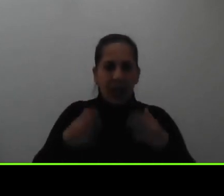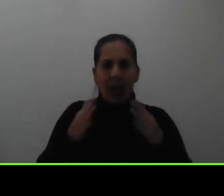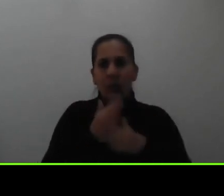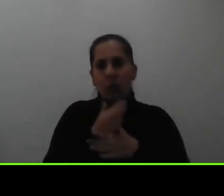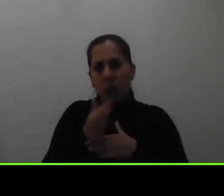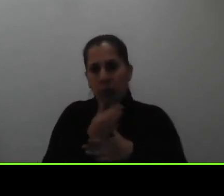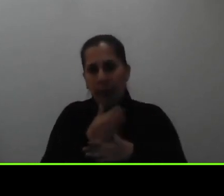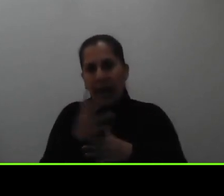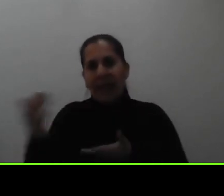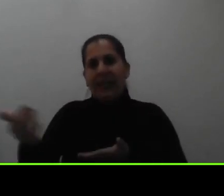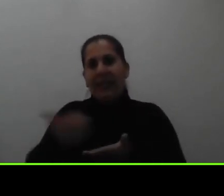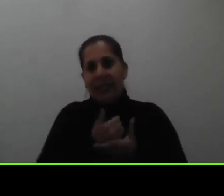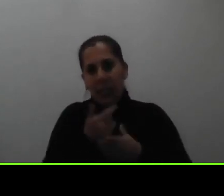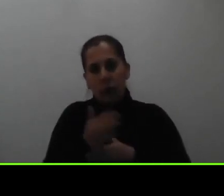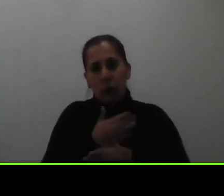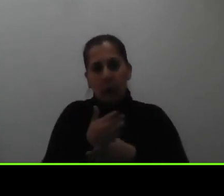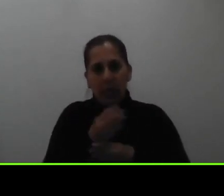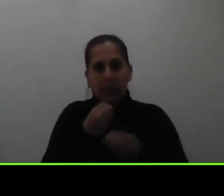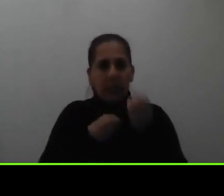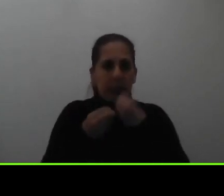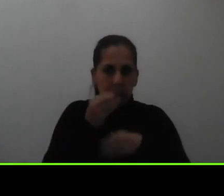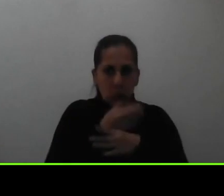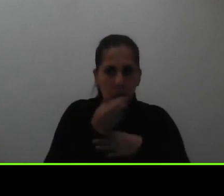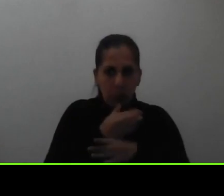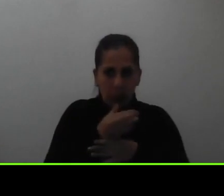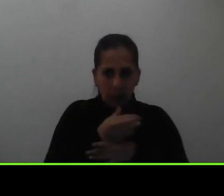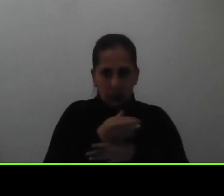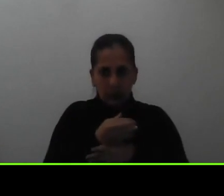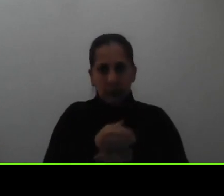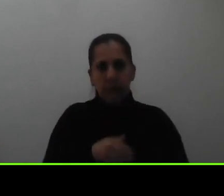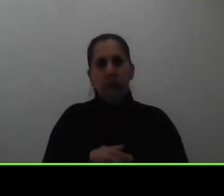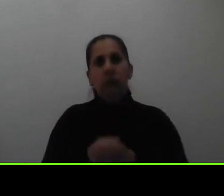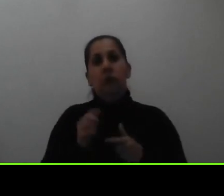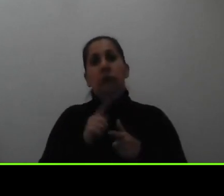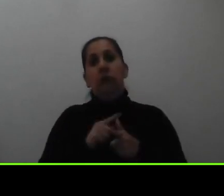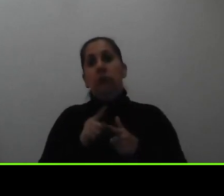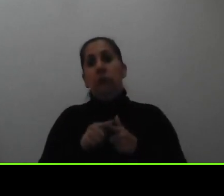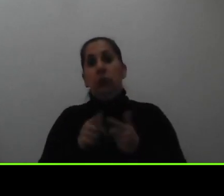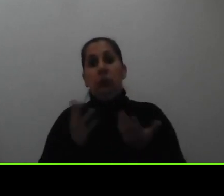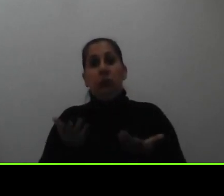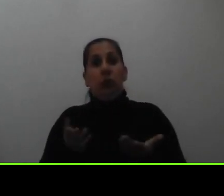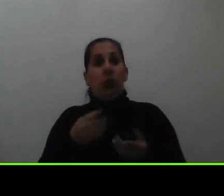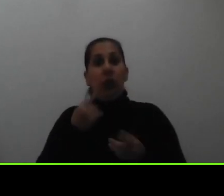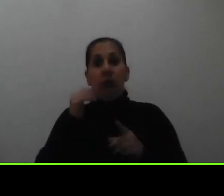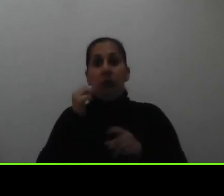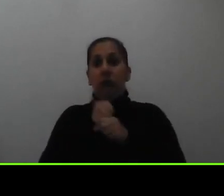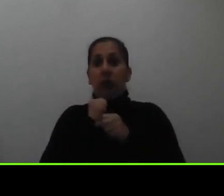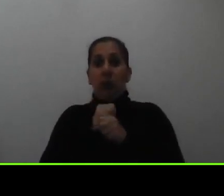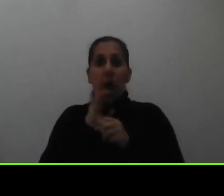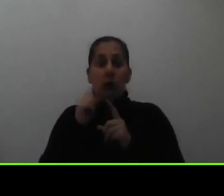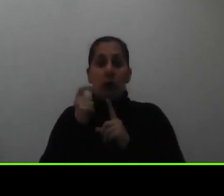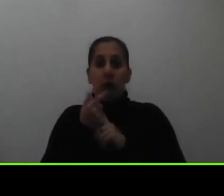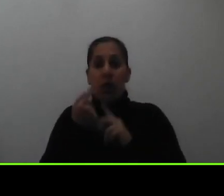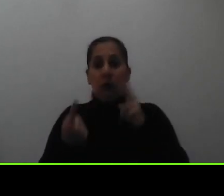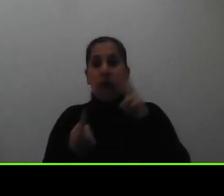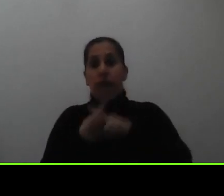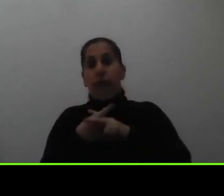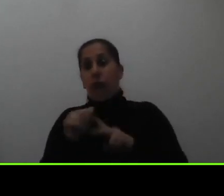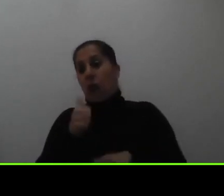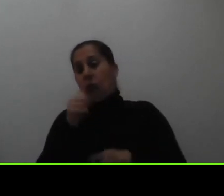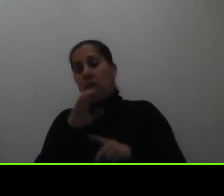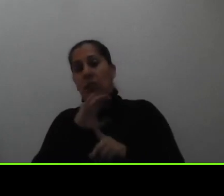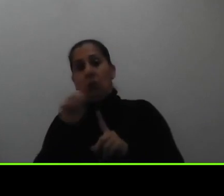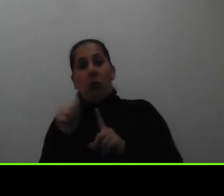ingresos la alimentación y demás entonces a menos que trabajo social encuentre alguna otra situación pues los